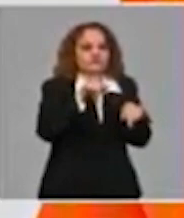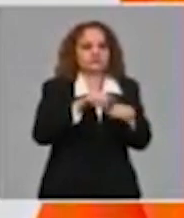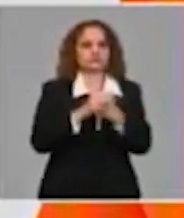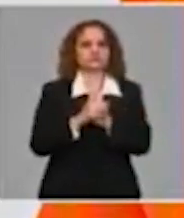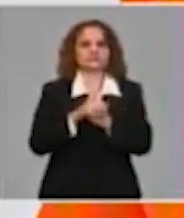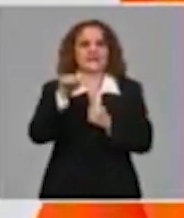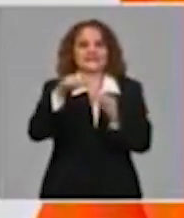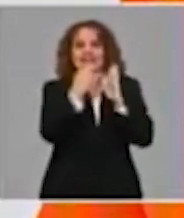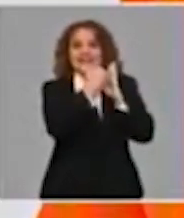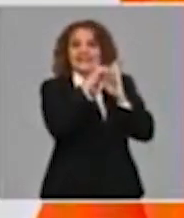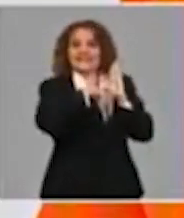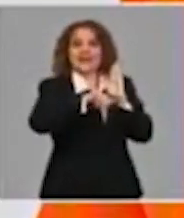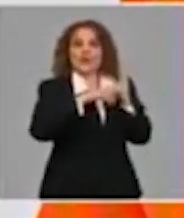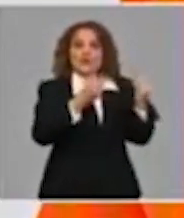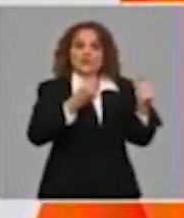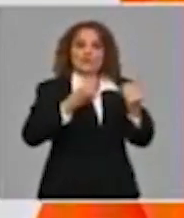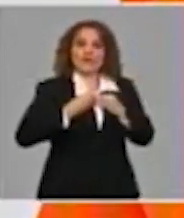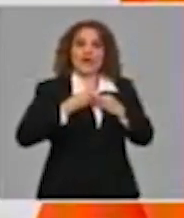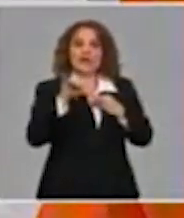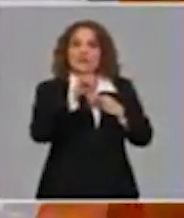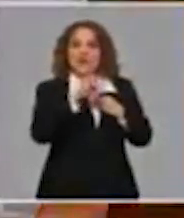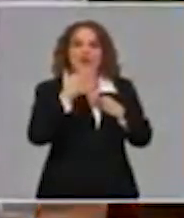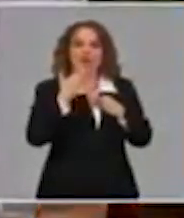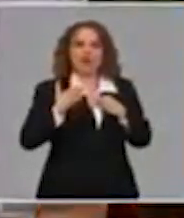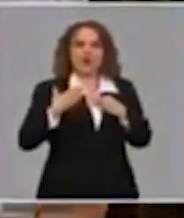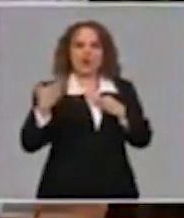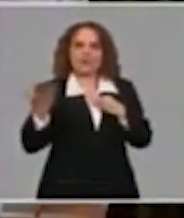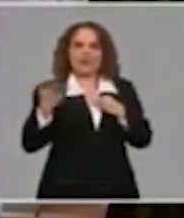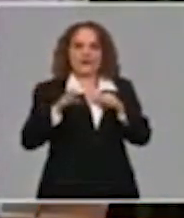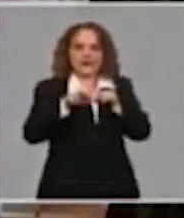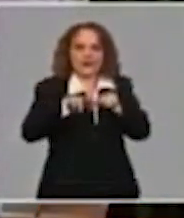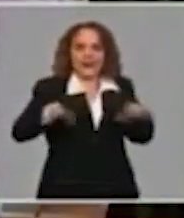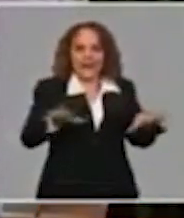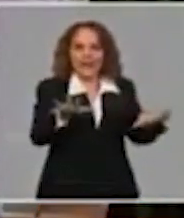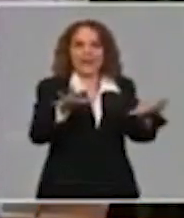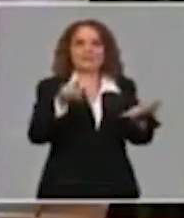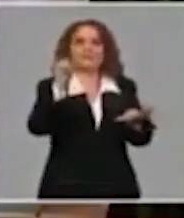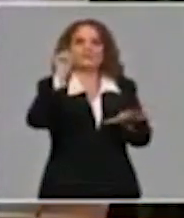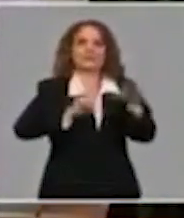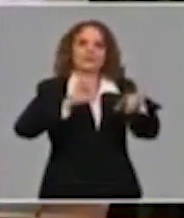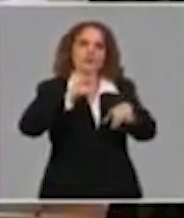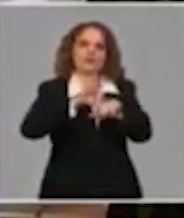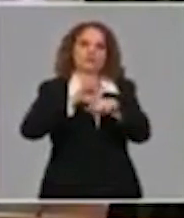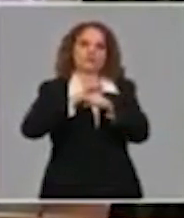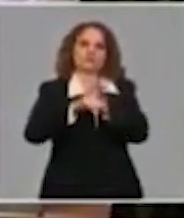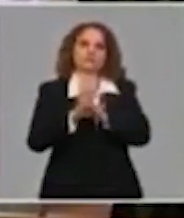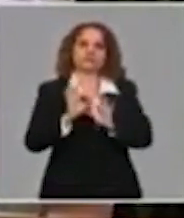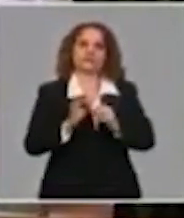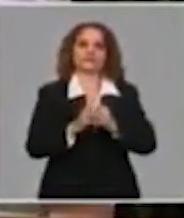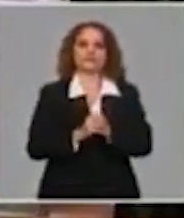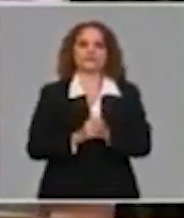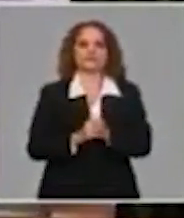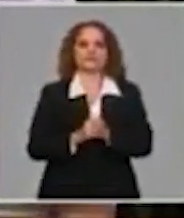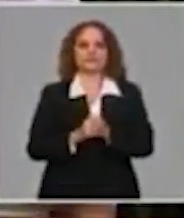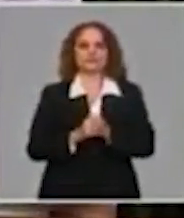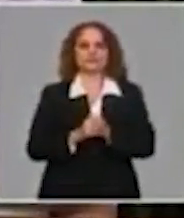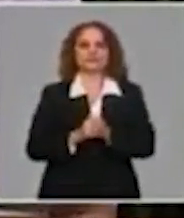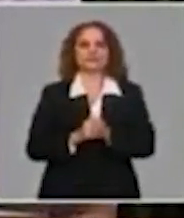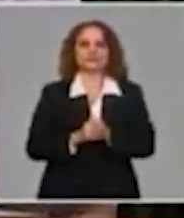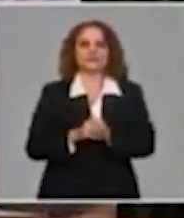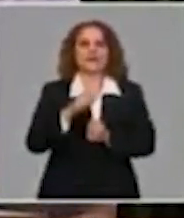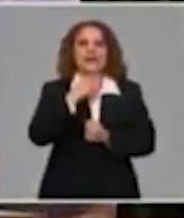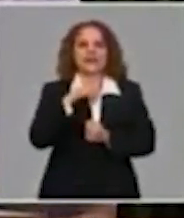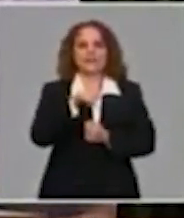que proporciona una medida de la velocidad y severidad de la propagación de un patógeno. Se dice que hay una